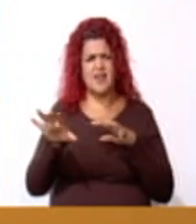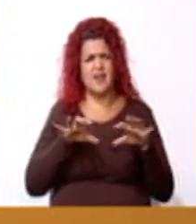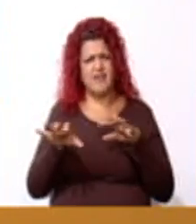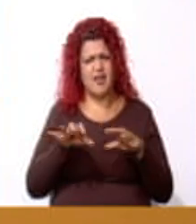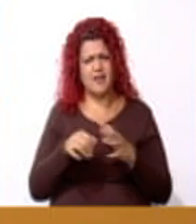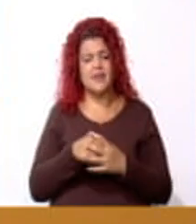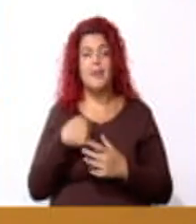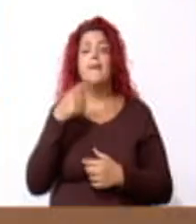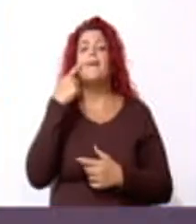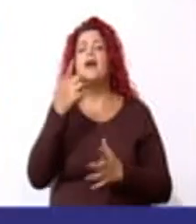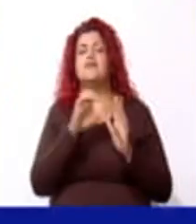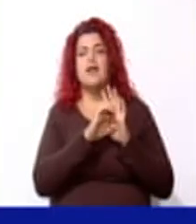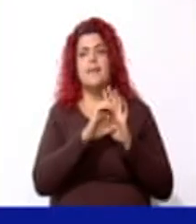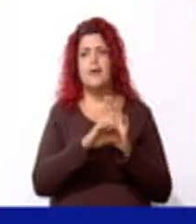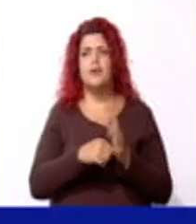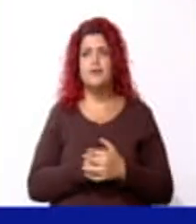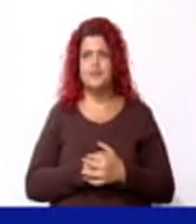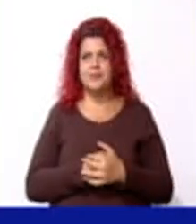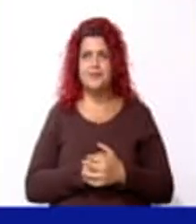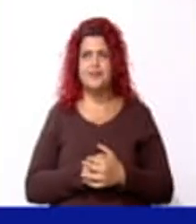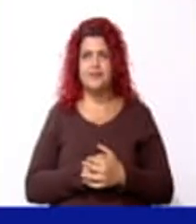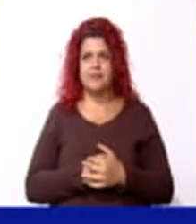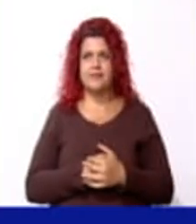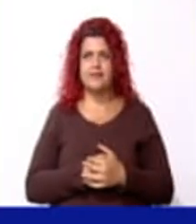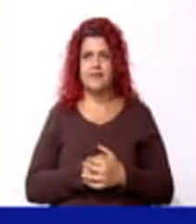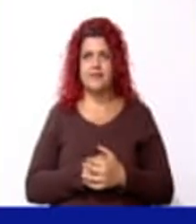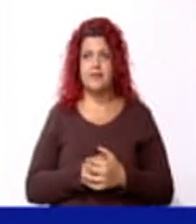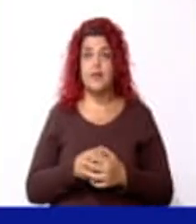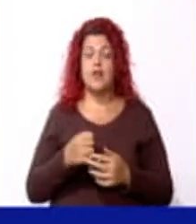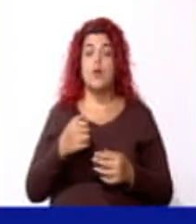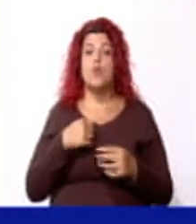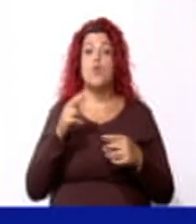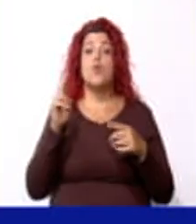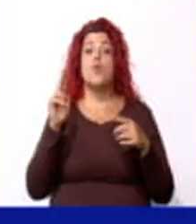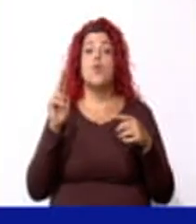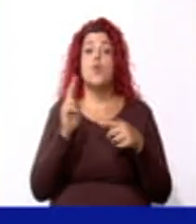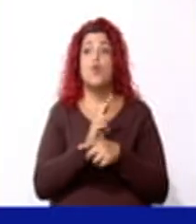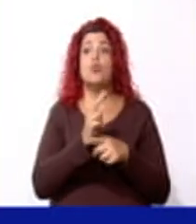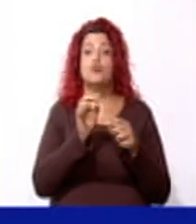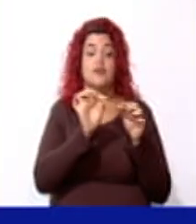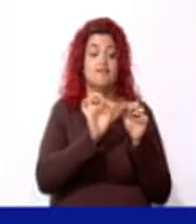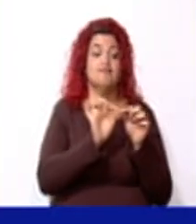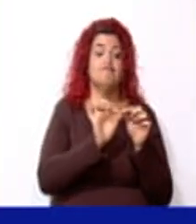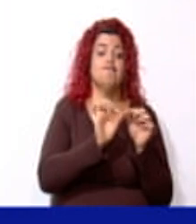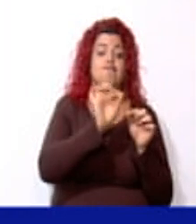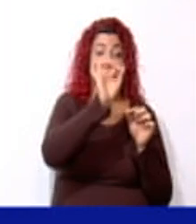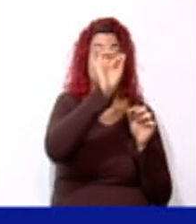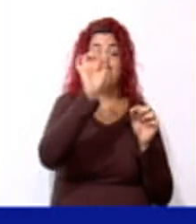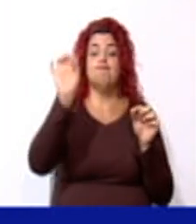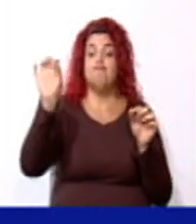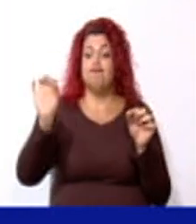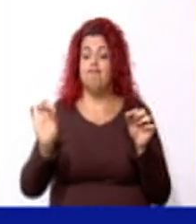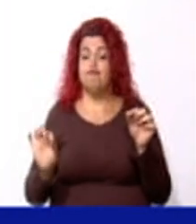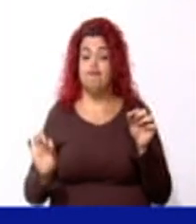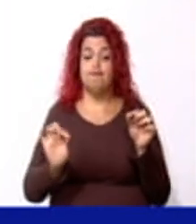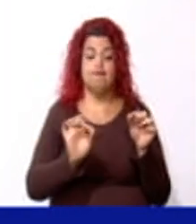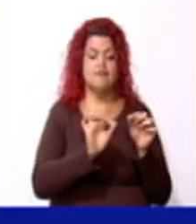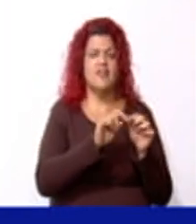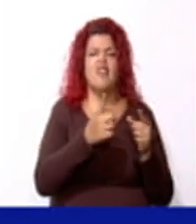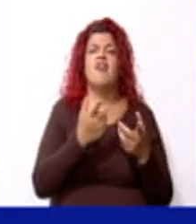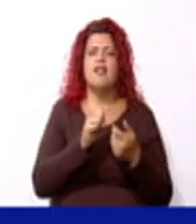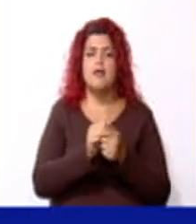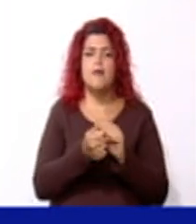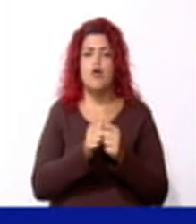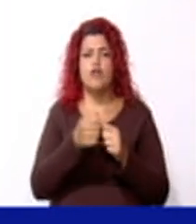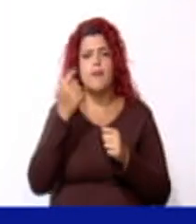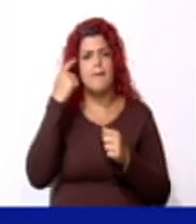siguientes ejemplos. Se utiliza el perímetro en el deporte, para poder construir